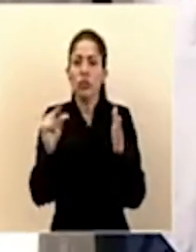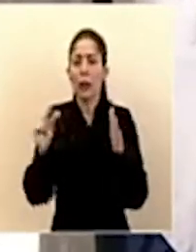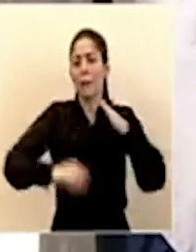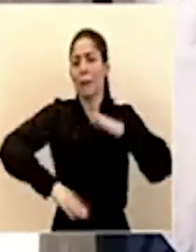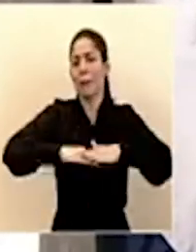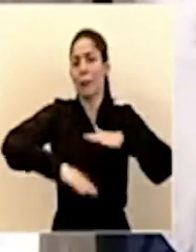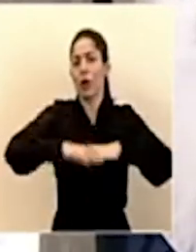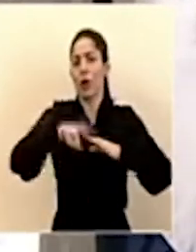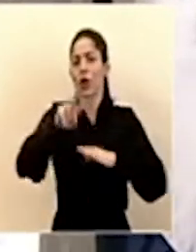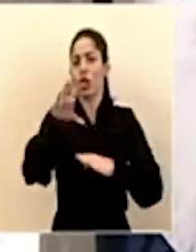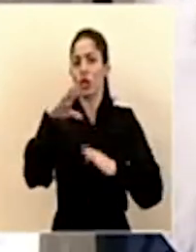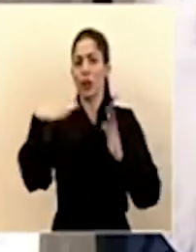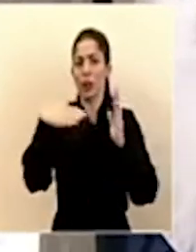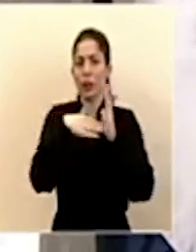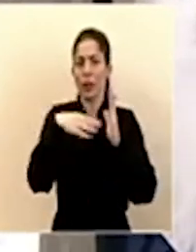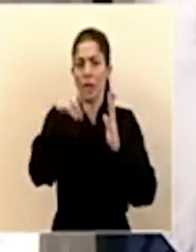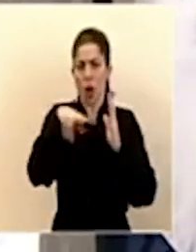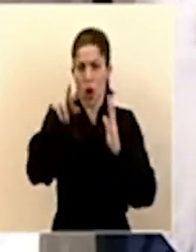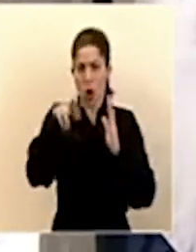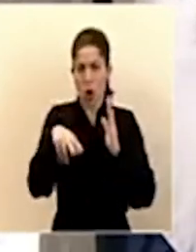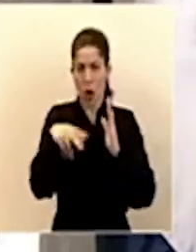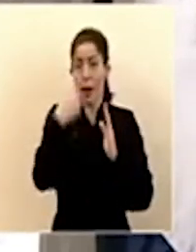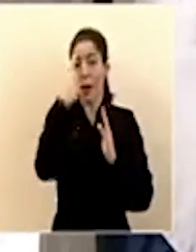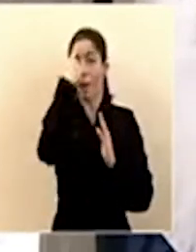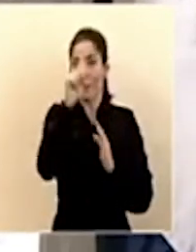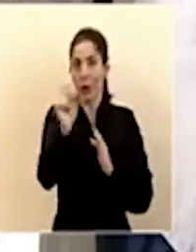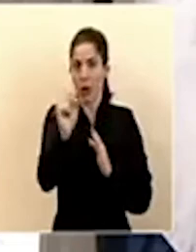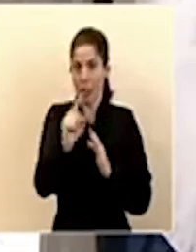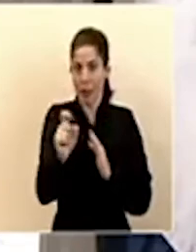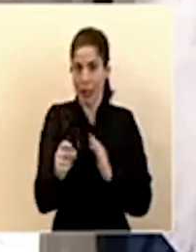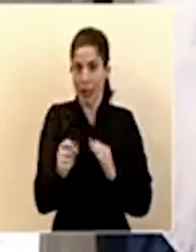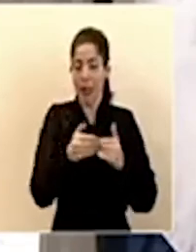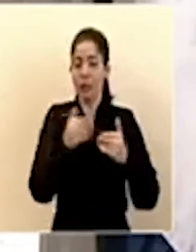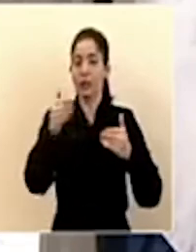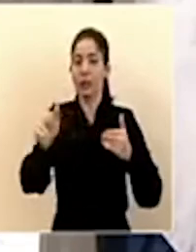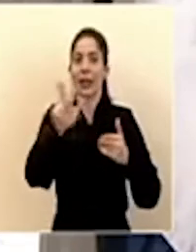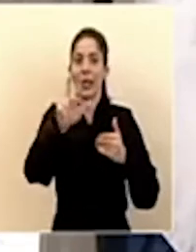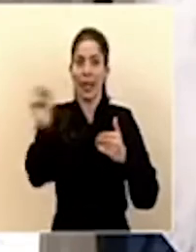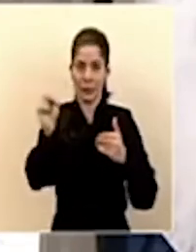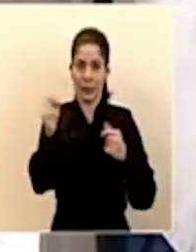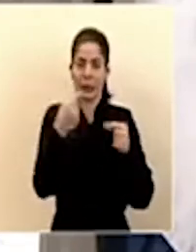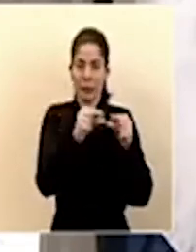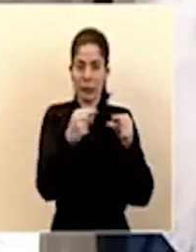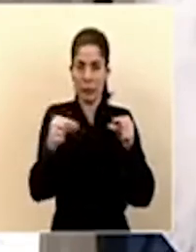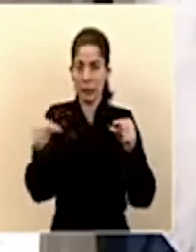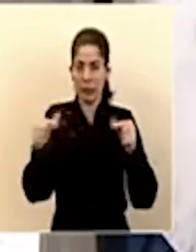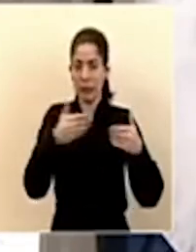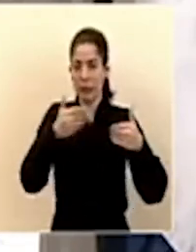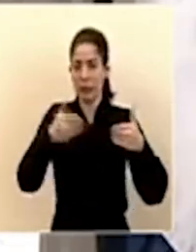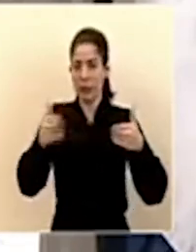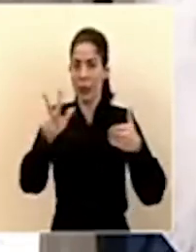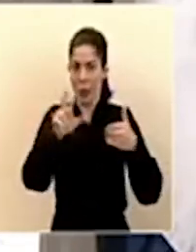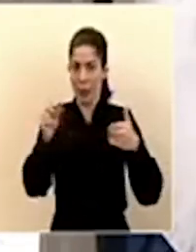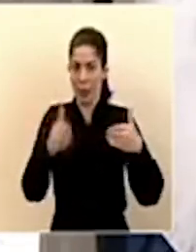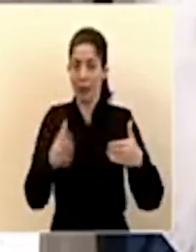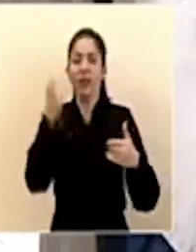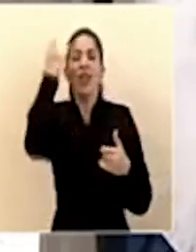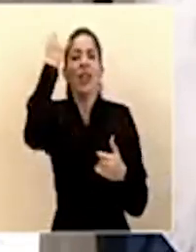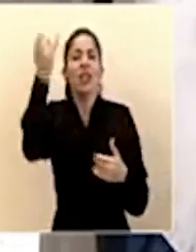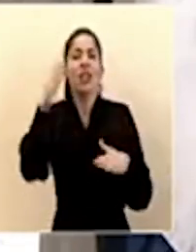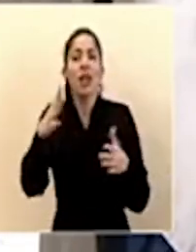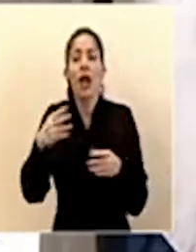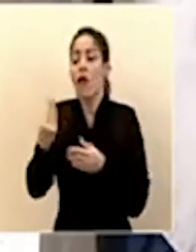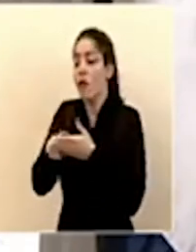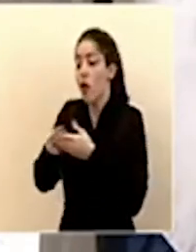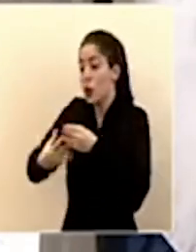de 200 mil colones por mes y durante tres meses. La idea es poder seguir apalancándonos en recursos